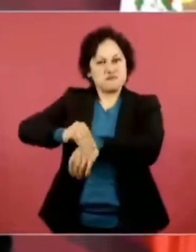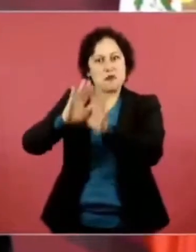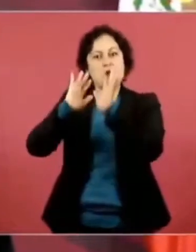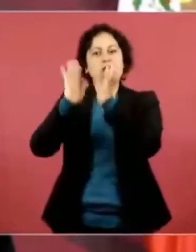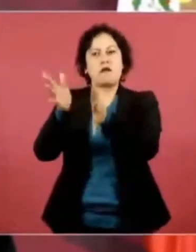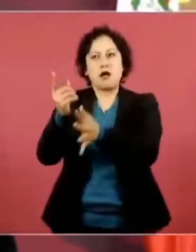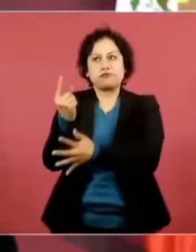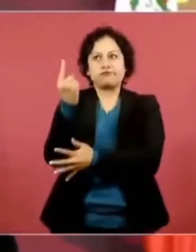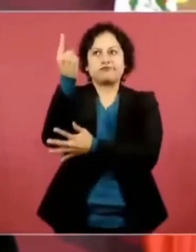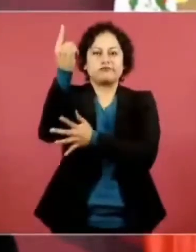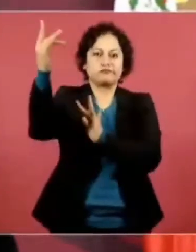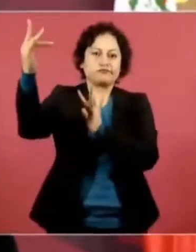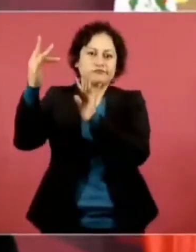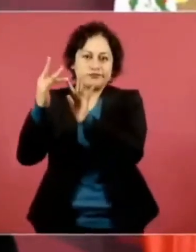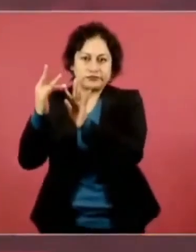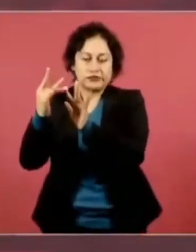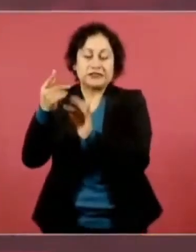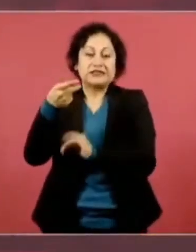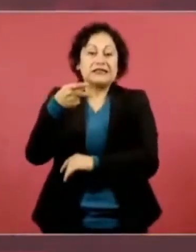infraestructura,